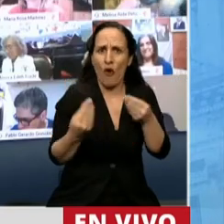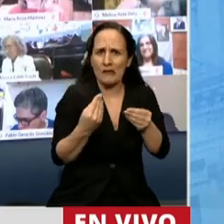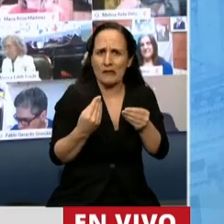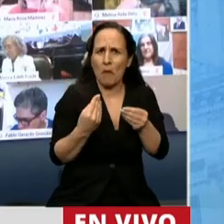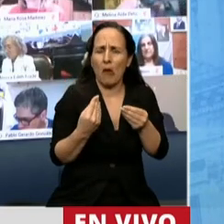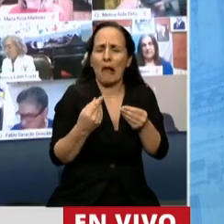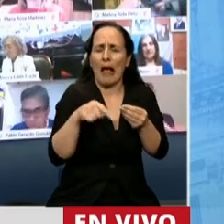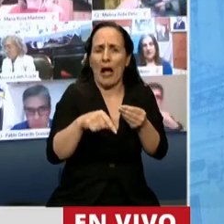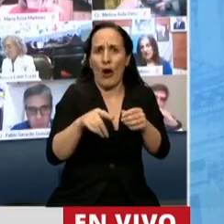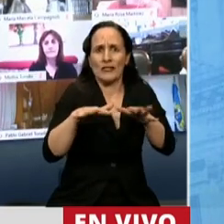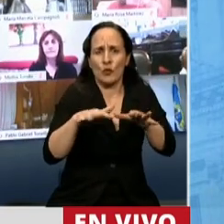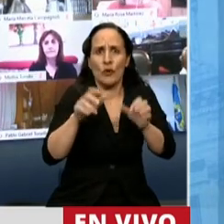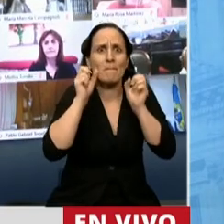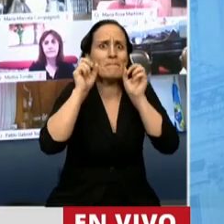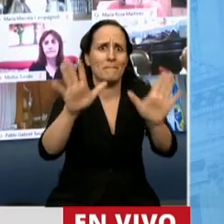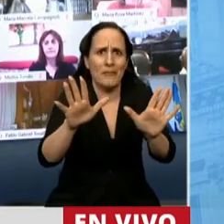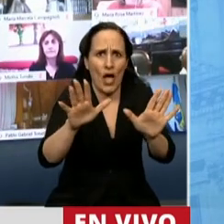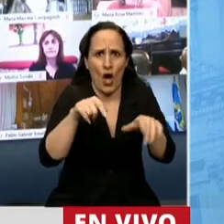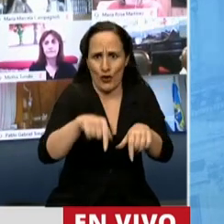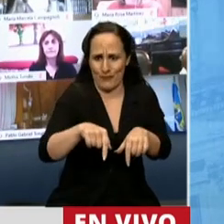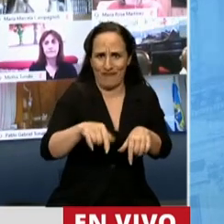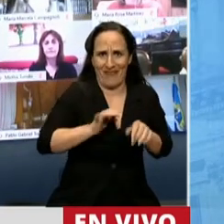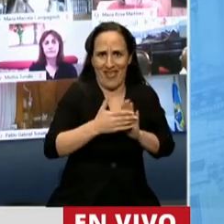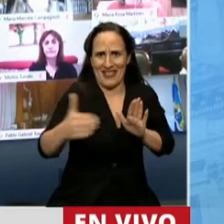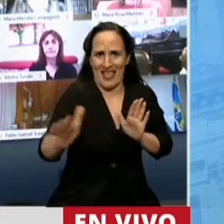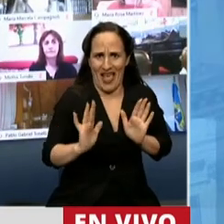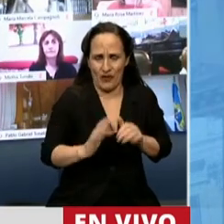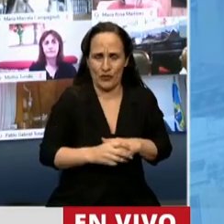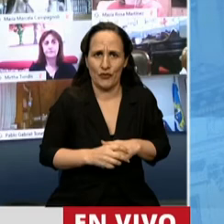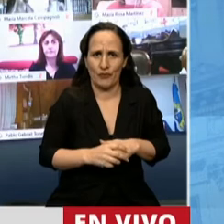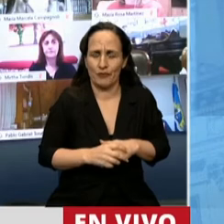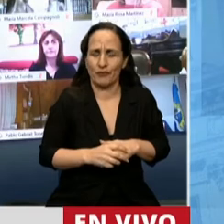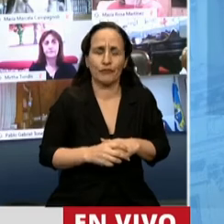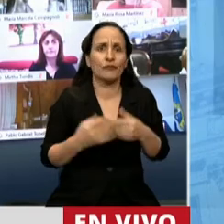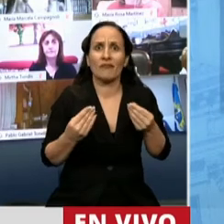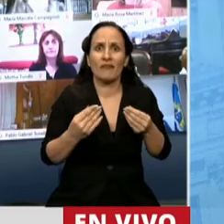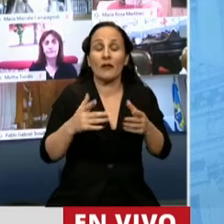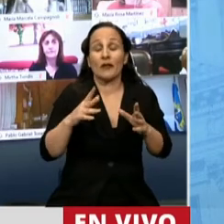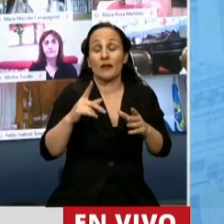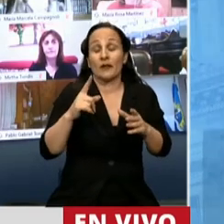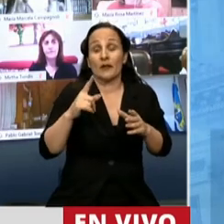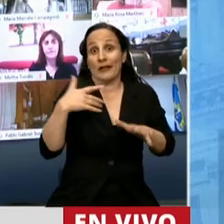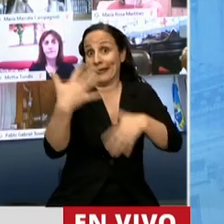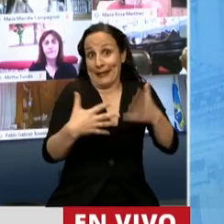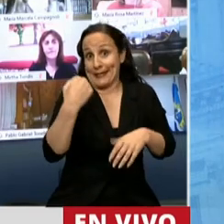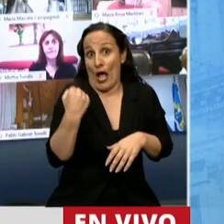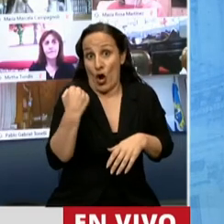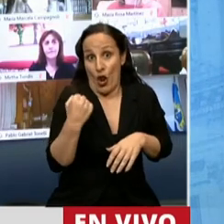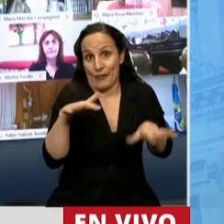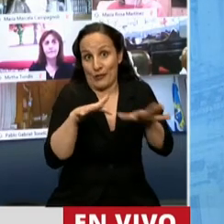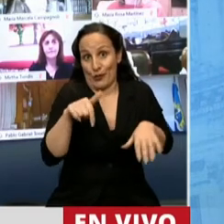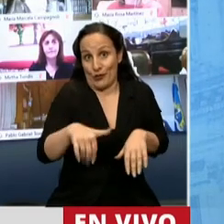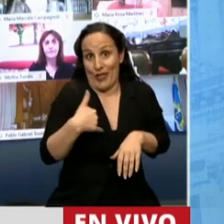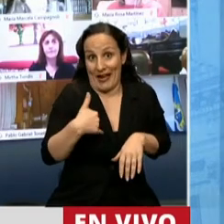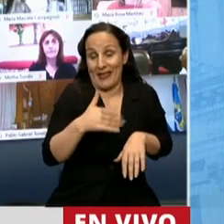agravado de manera exponencial en el 2020. Comenzando con la crisis económica que está viviendo nuestro